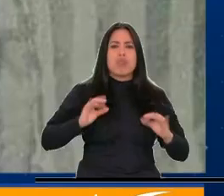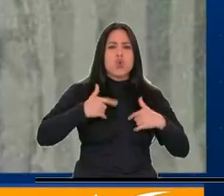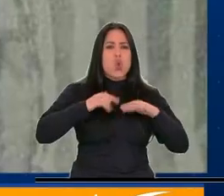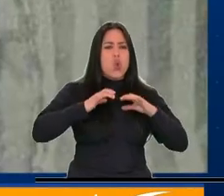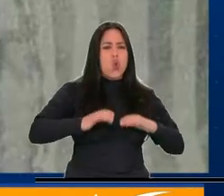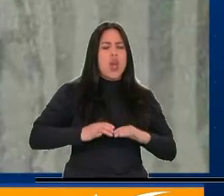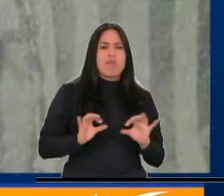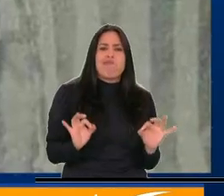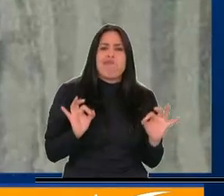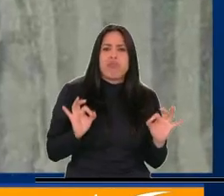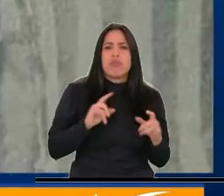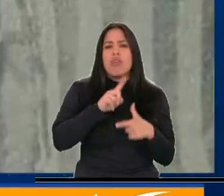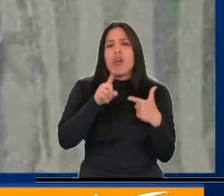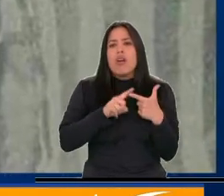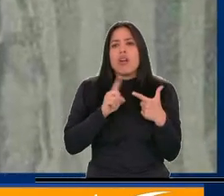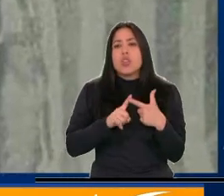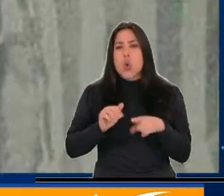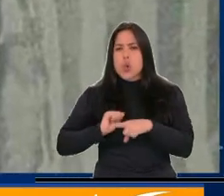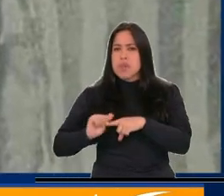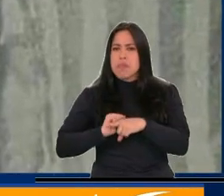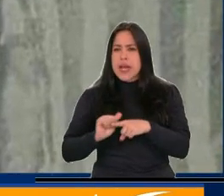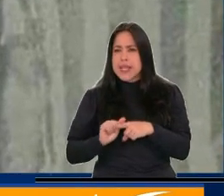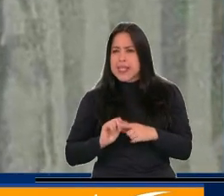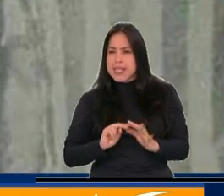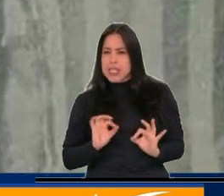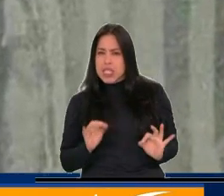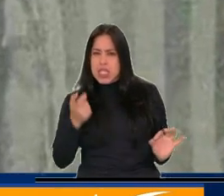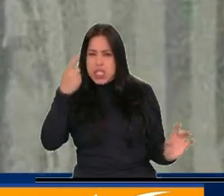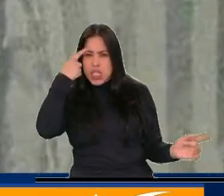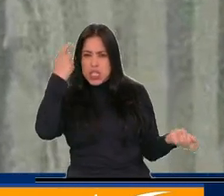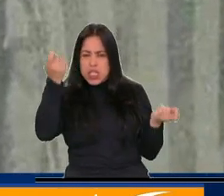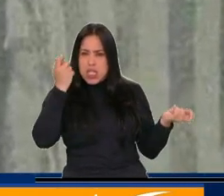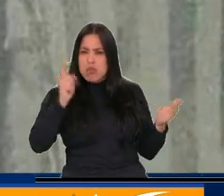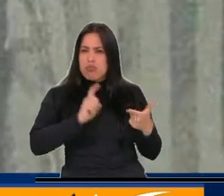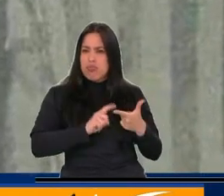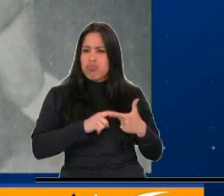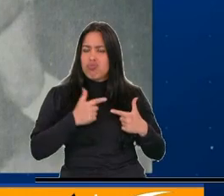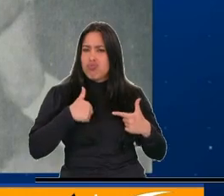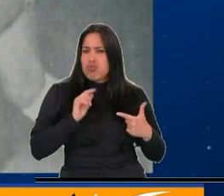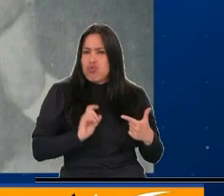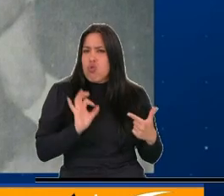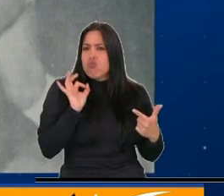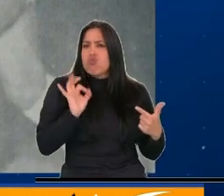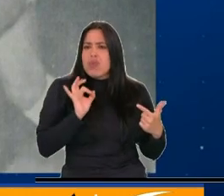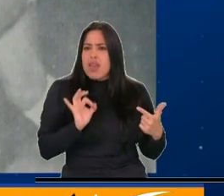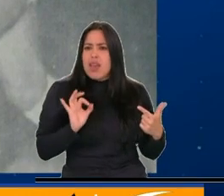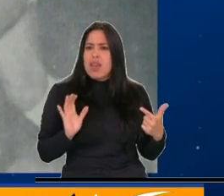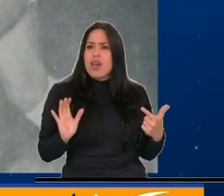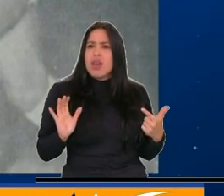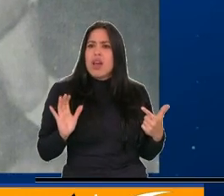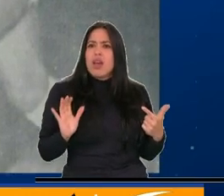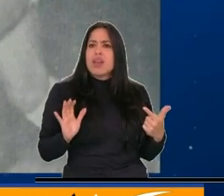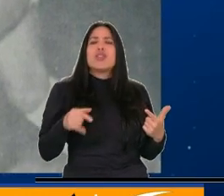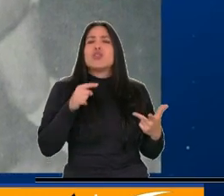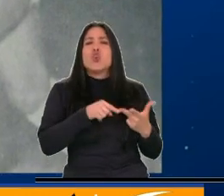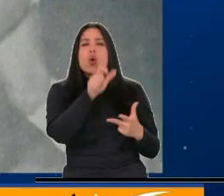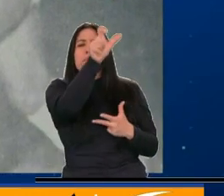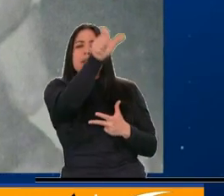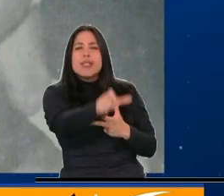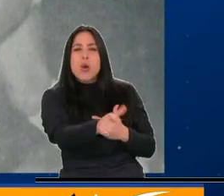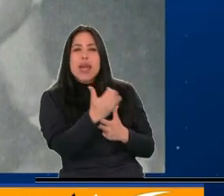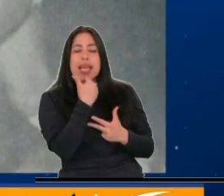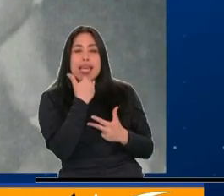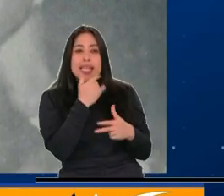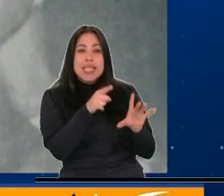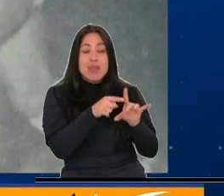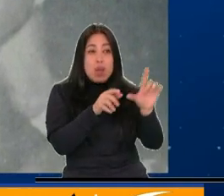y una táctica, una condición de marcar, o sea,